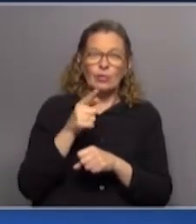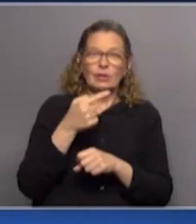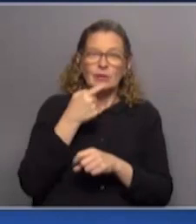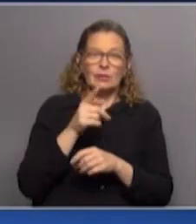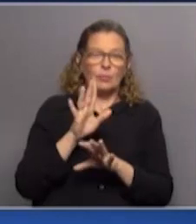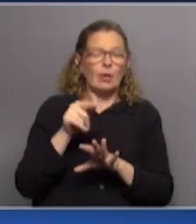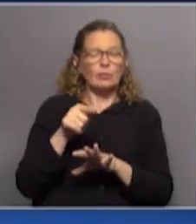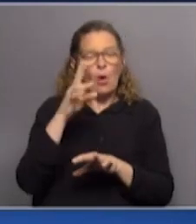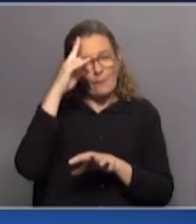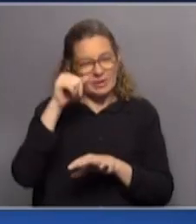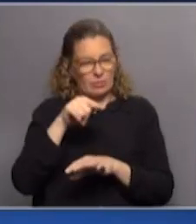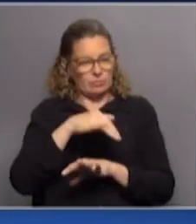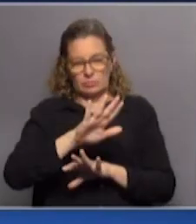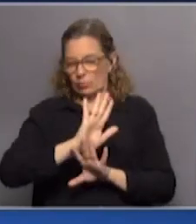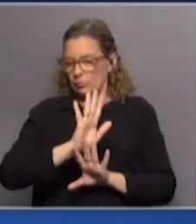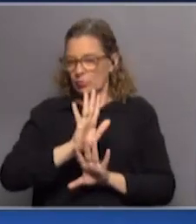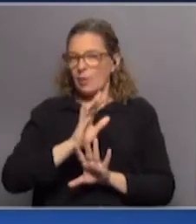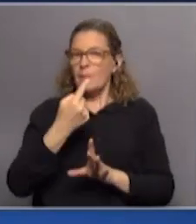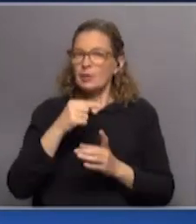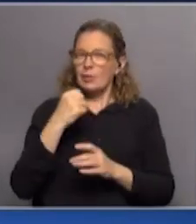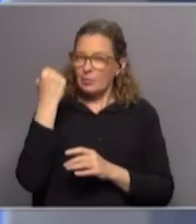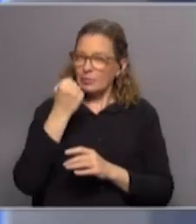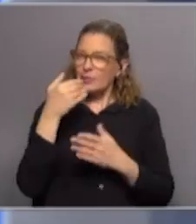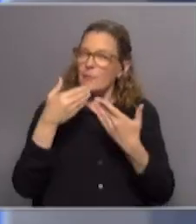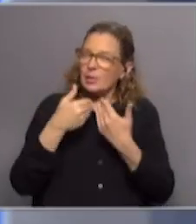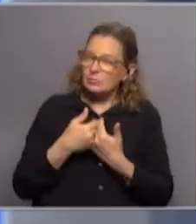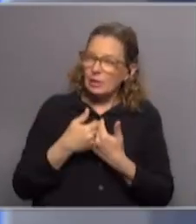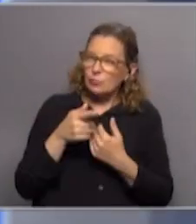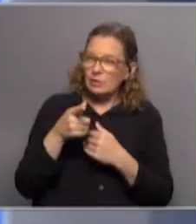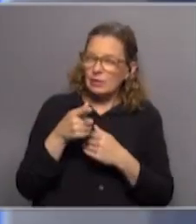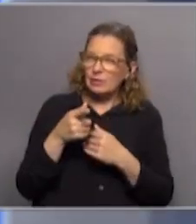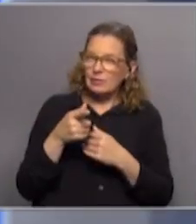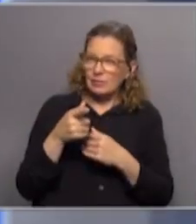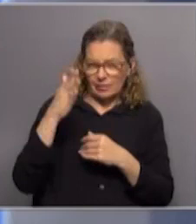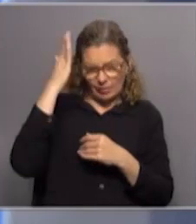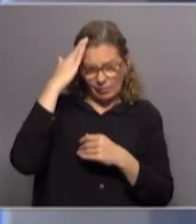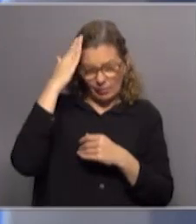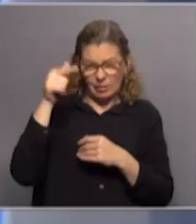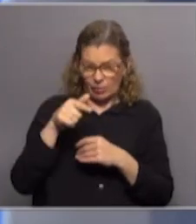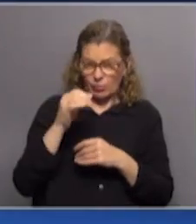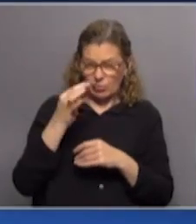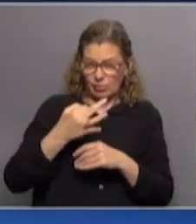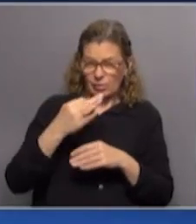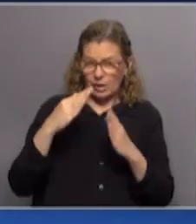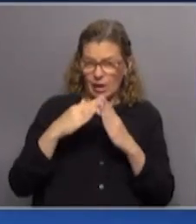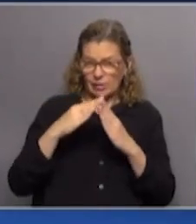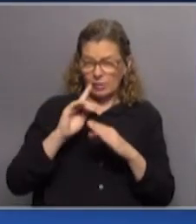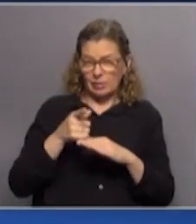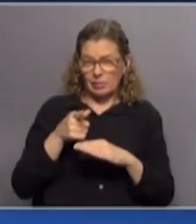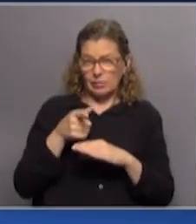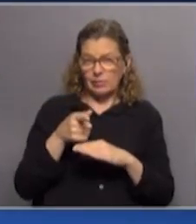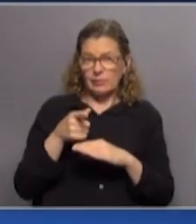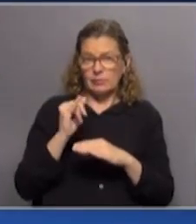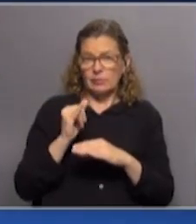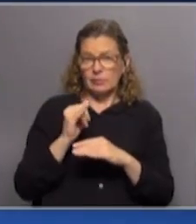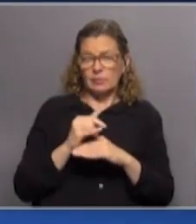hacer valoraciones, pero me parece que es importante preguntar. ¿Ustedes dan constancia de que eso ocurrió en Casa de Galicia? Sí, eso